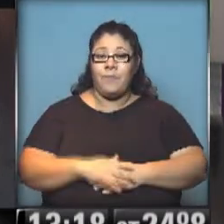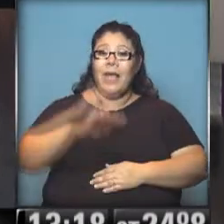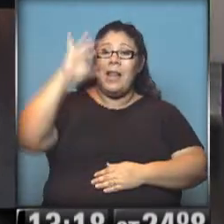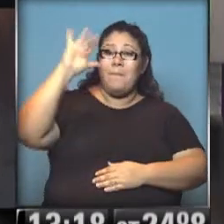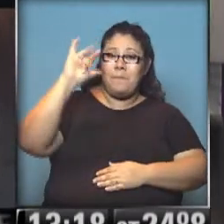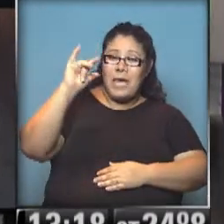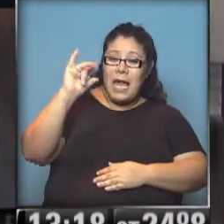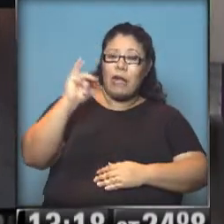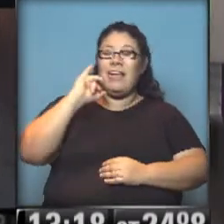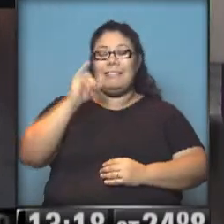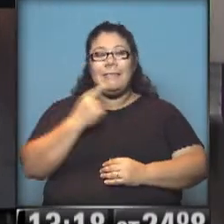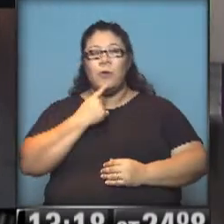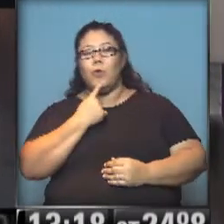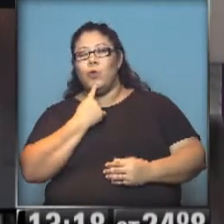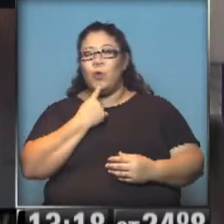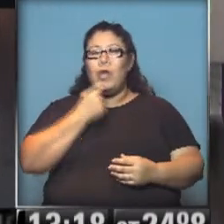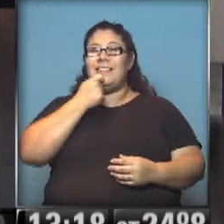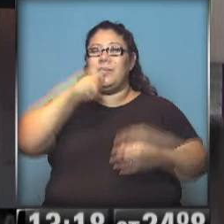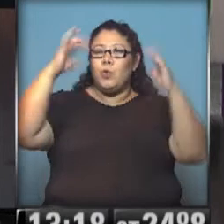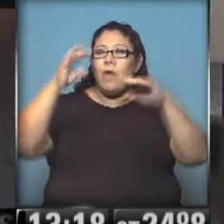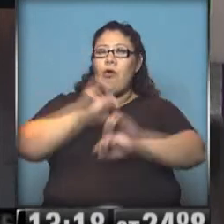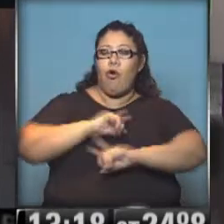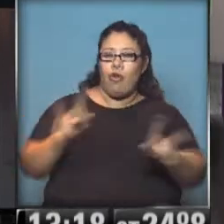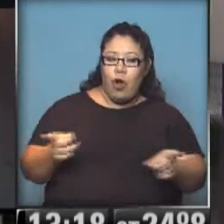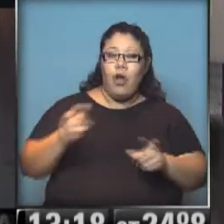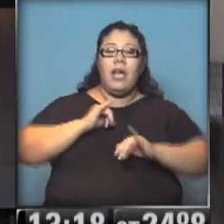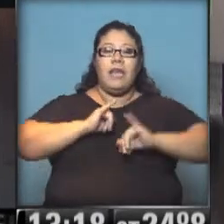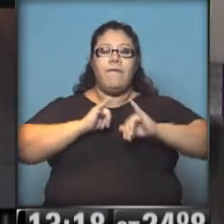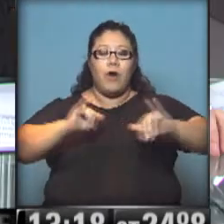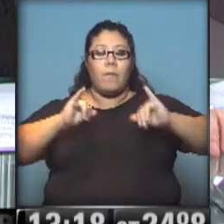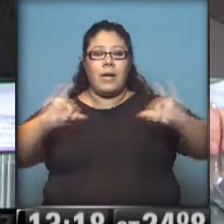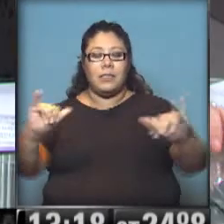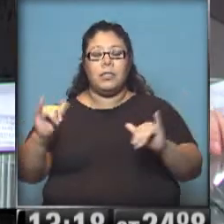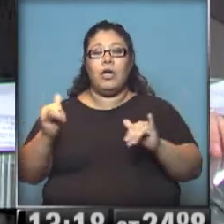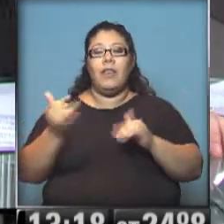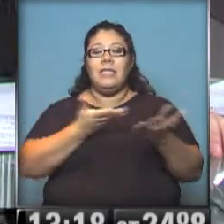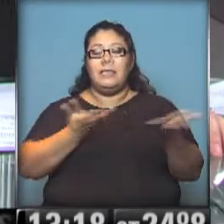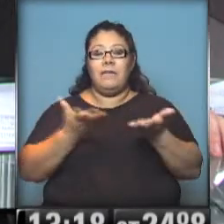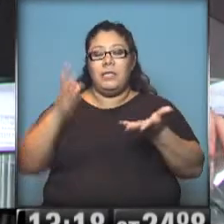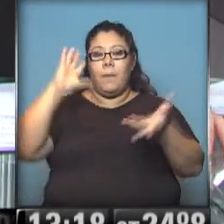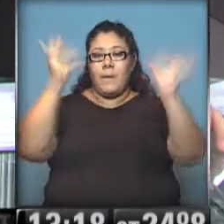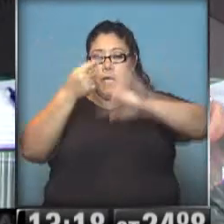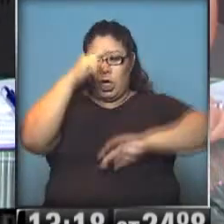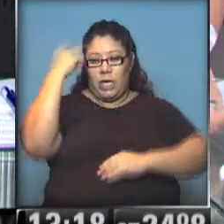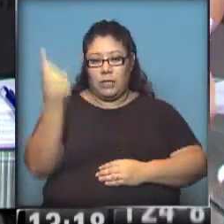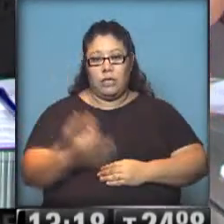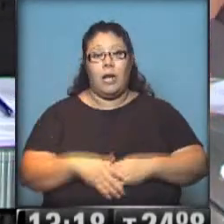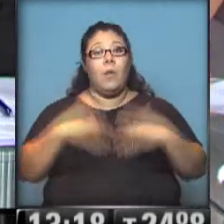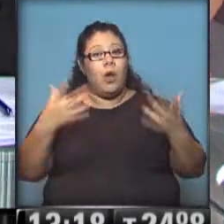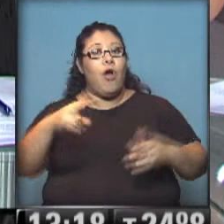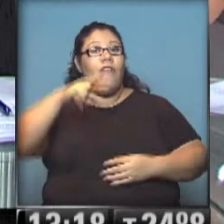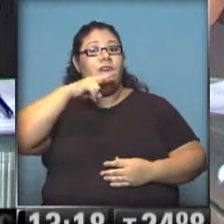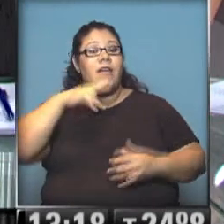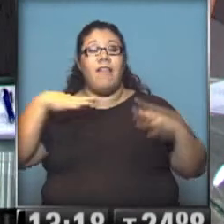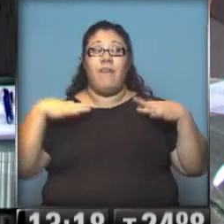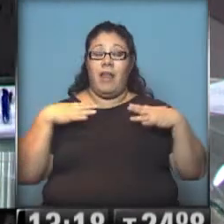bastante dudoso. Es información del Servicio Meteorológico Nacional. Gracias, Nadia. Nadia, viernes es feriado. Recordar, ¿y